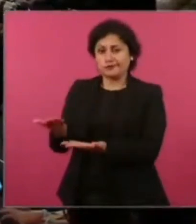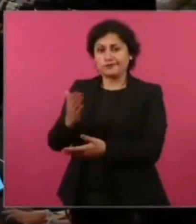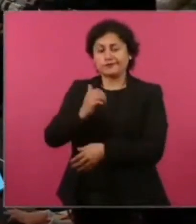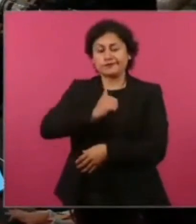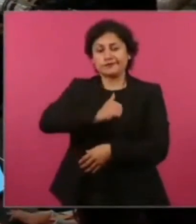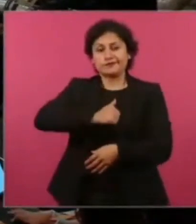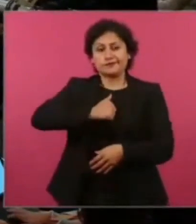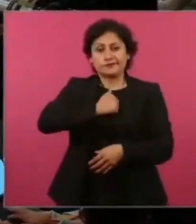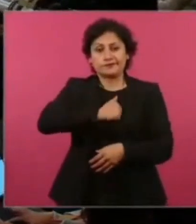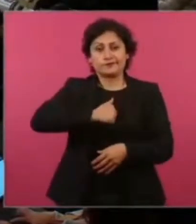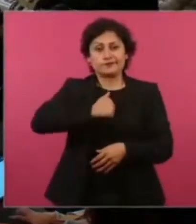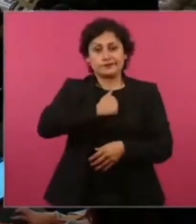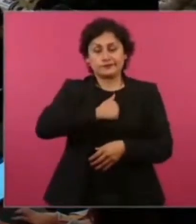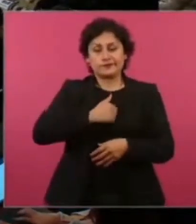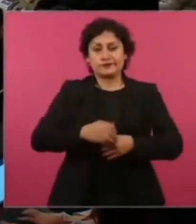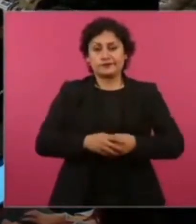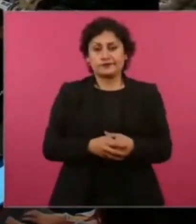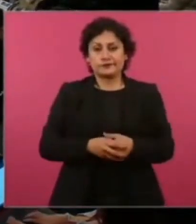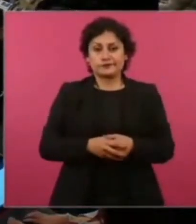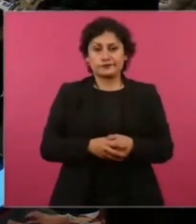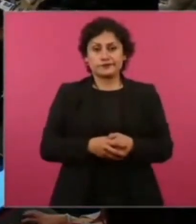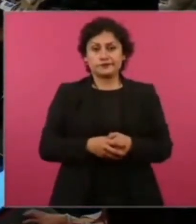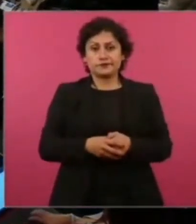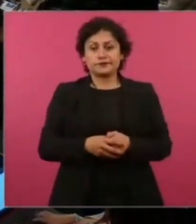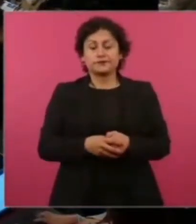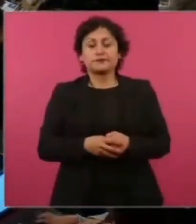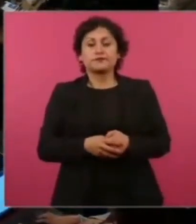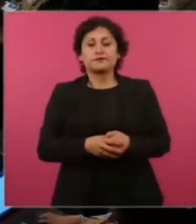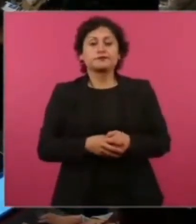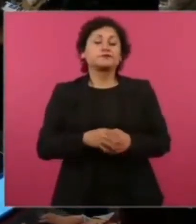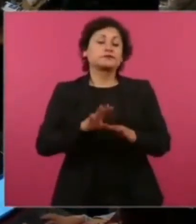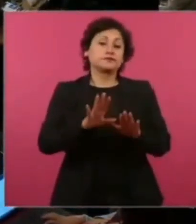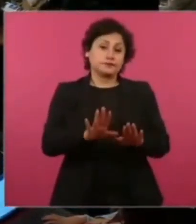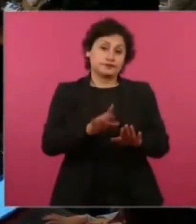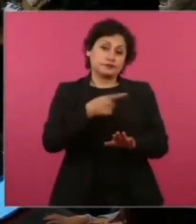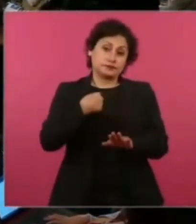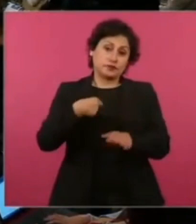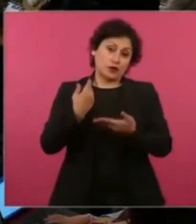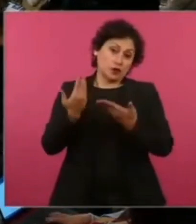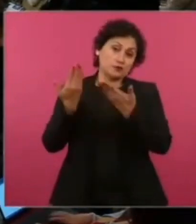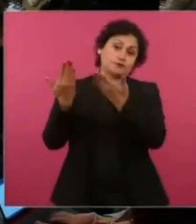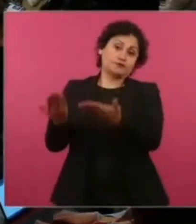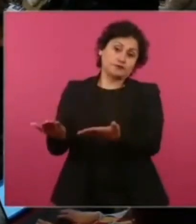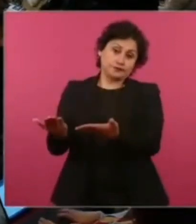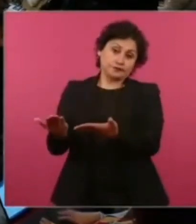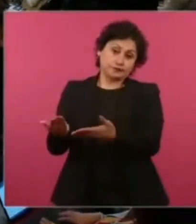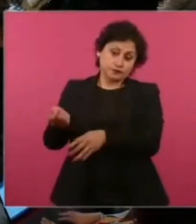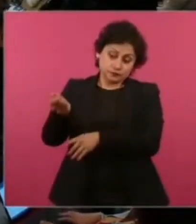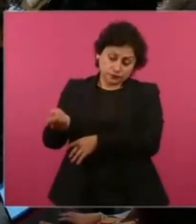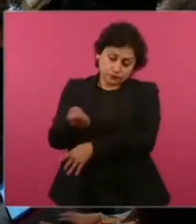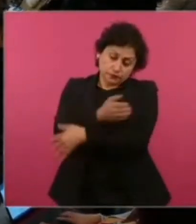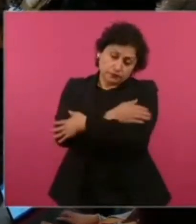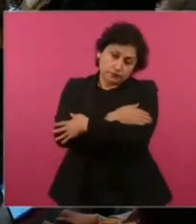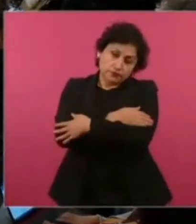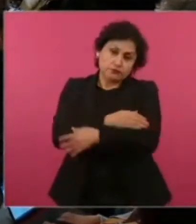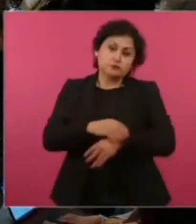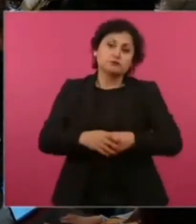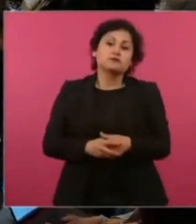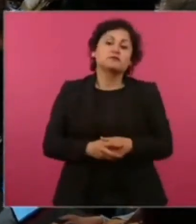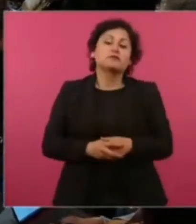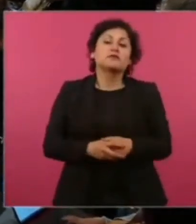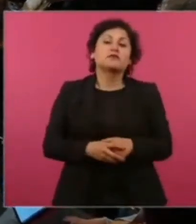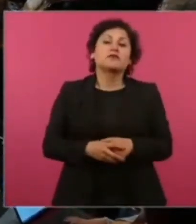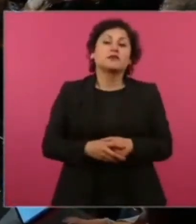Ecuador y, repito, enviamos un saludo afectuoso. Acerca de